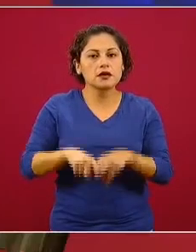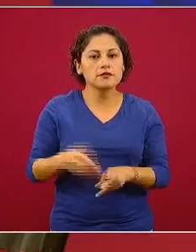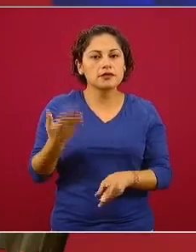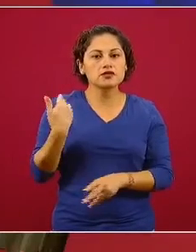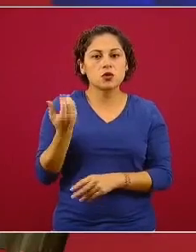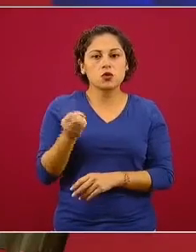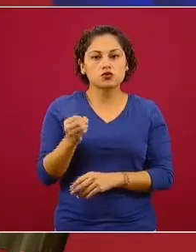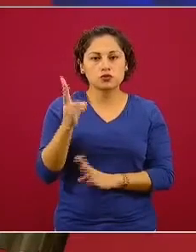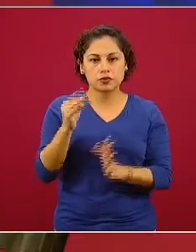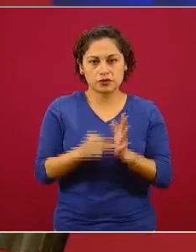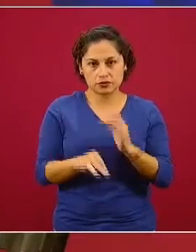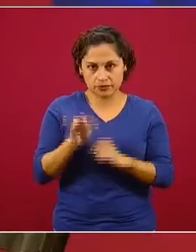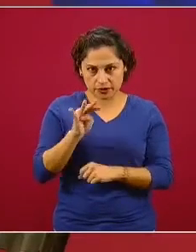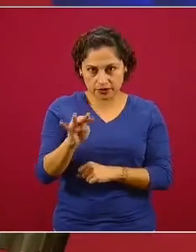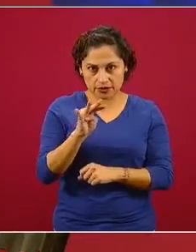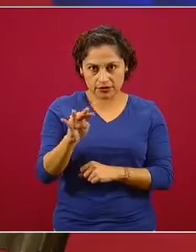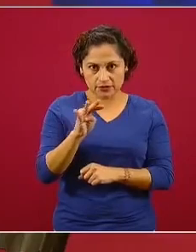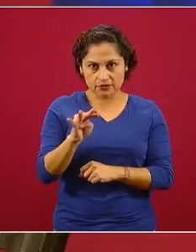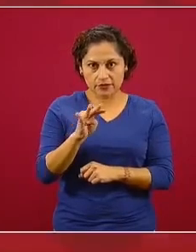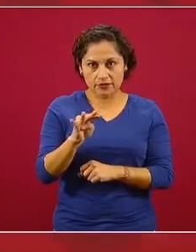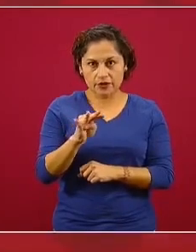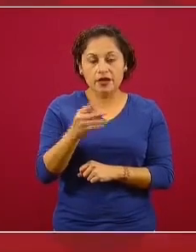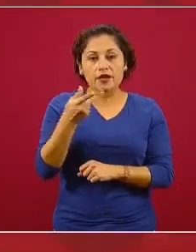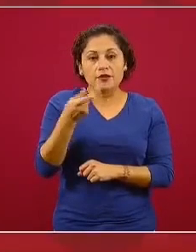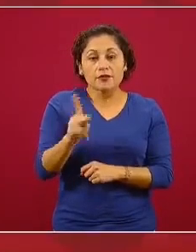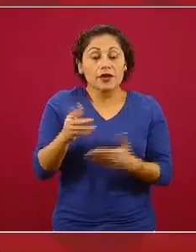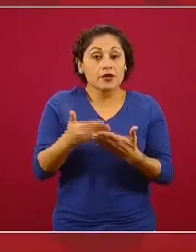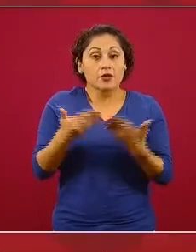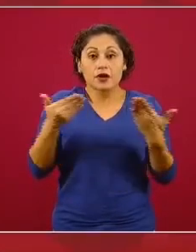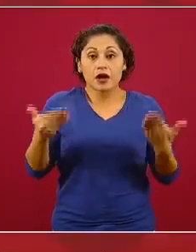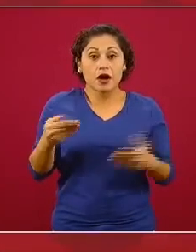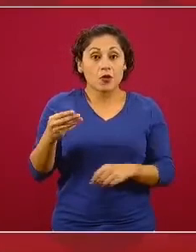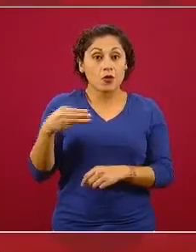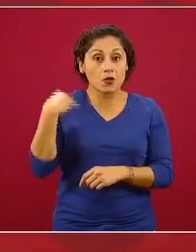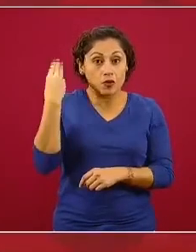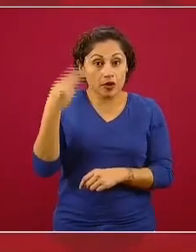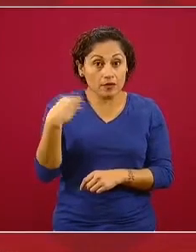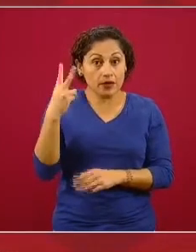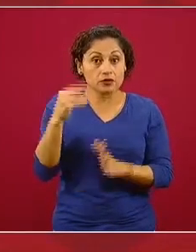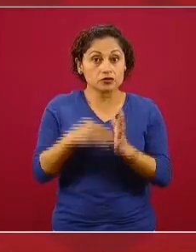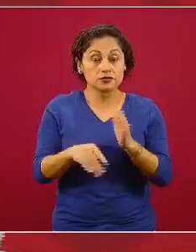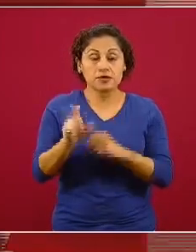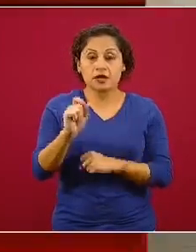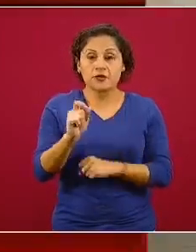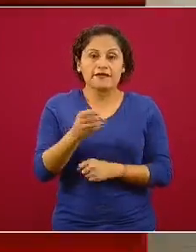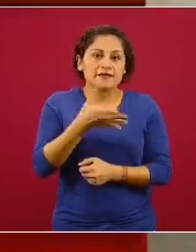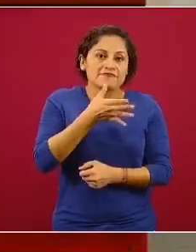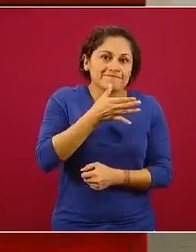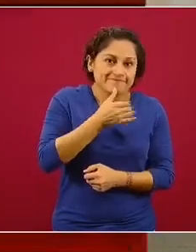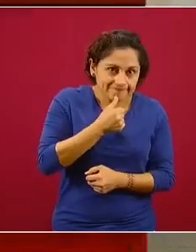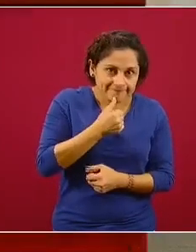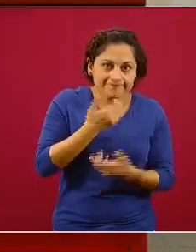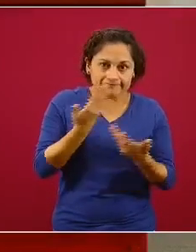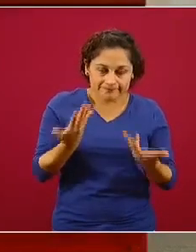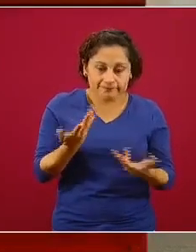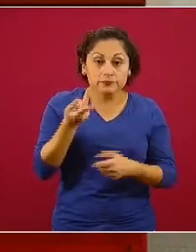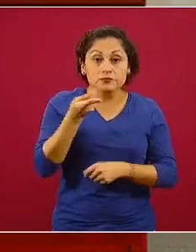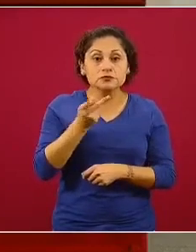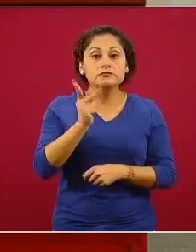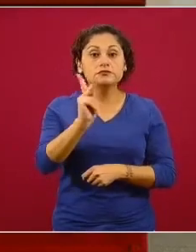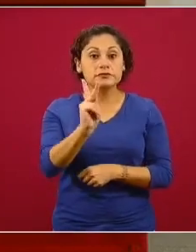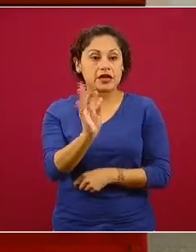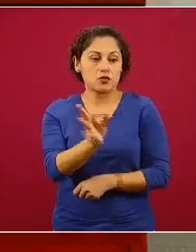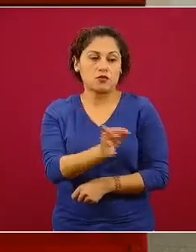y que no pudimos hacerla ahora en el mes de marzo de 2020. Pero eso no quiere decir que la